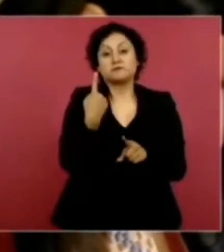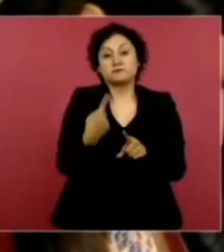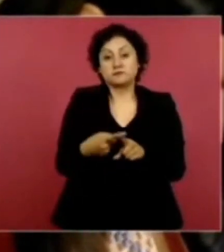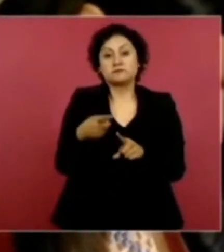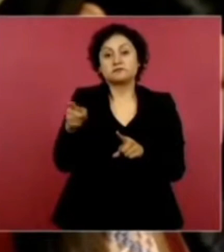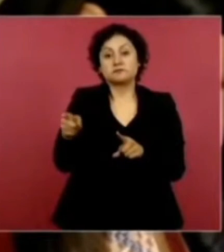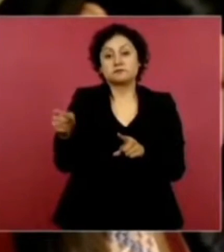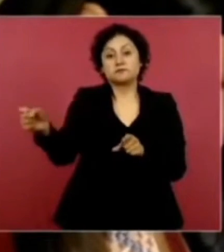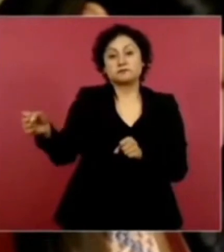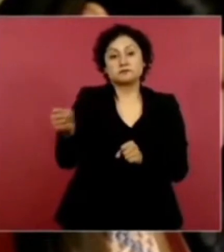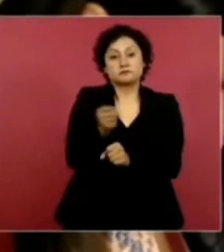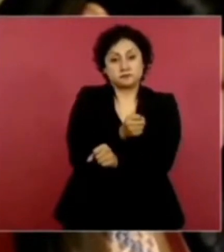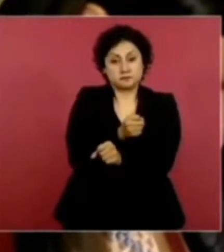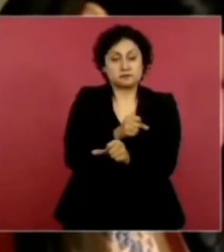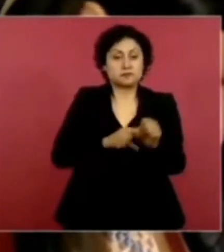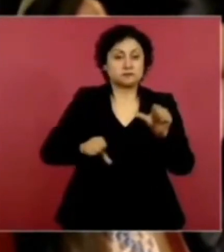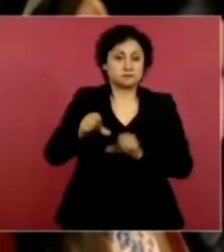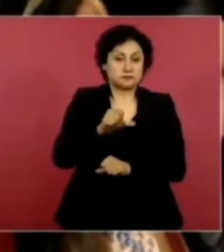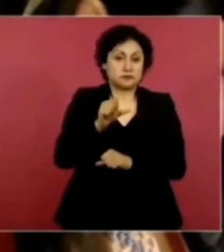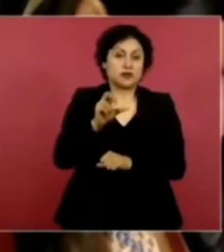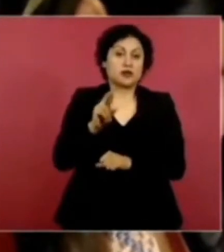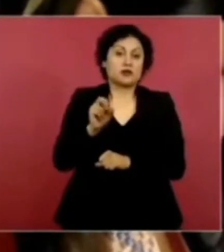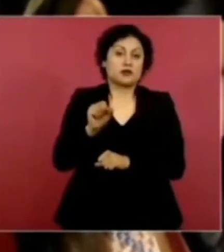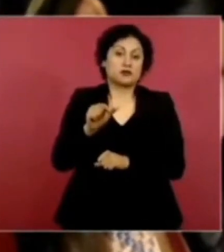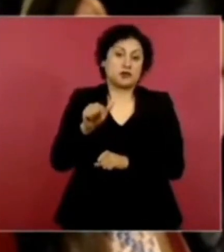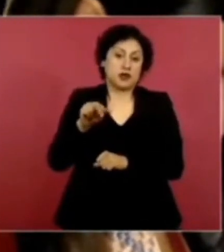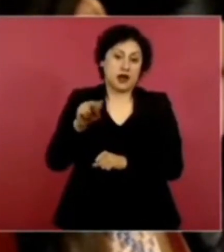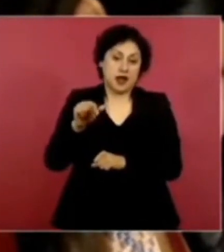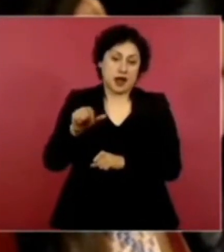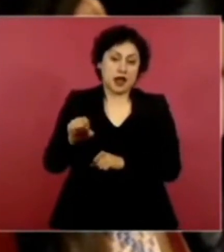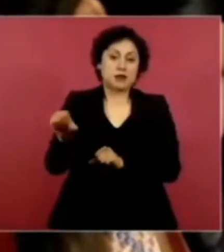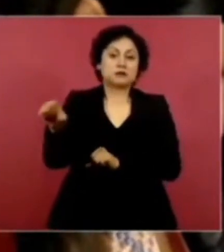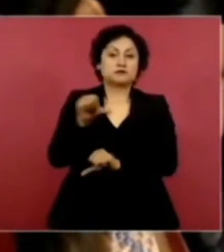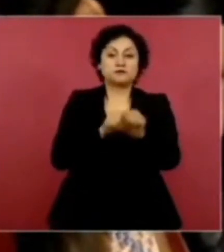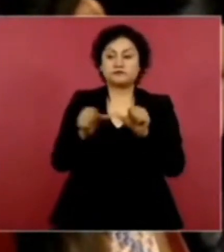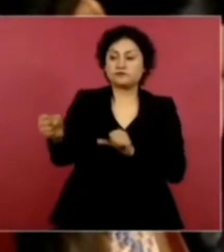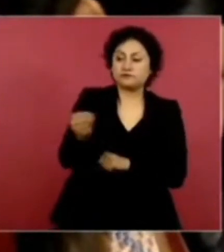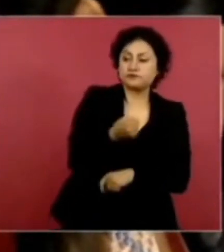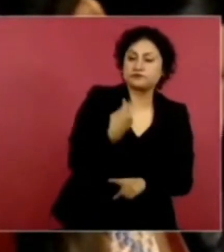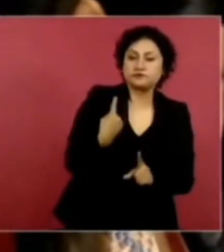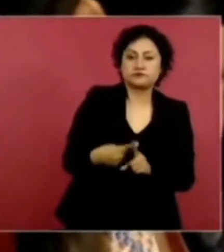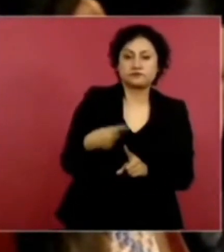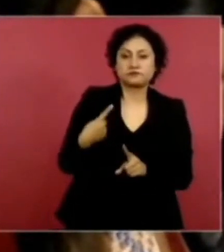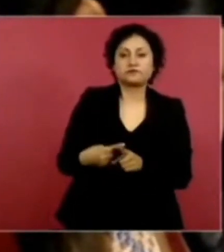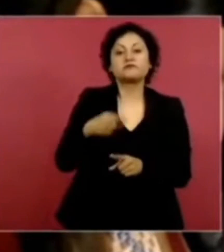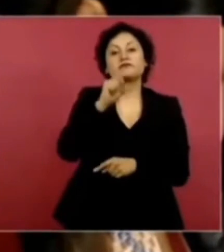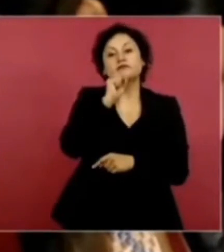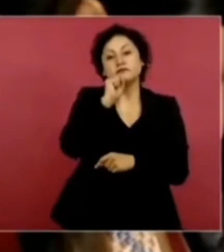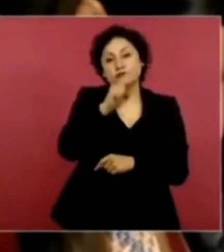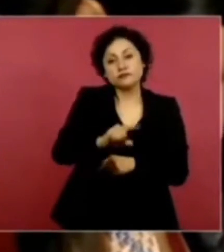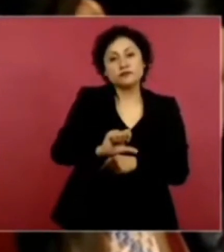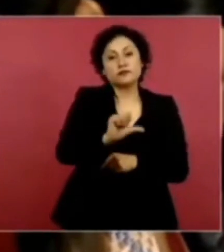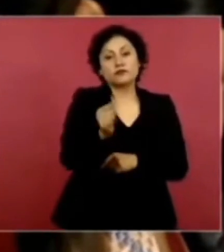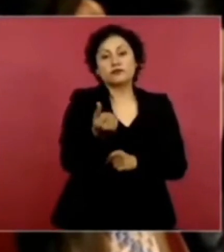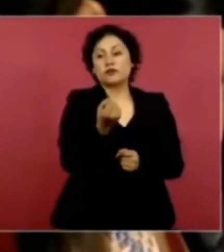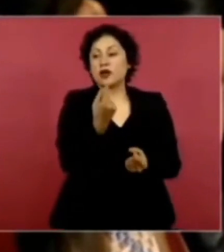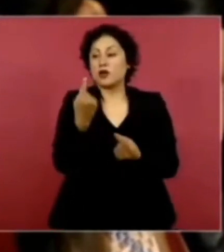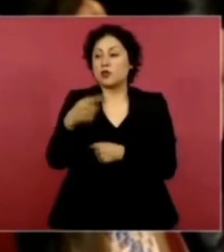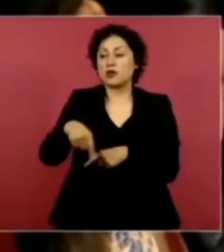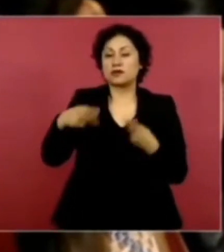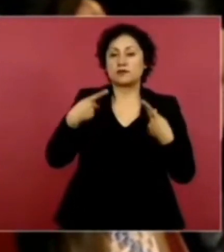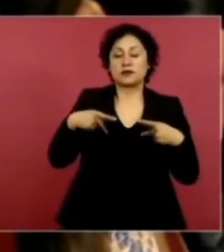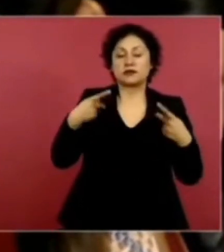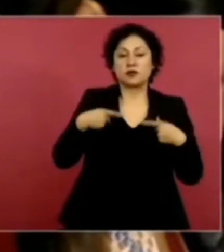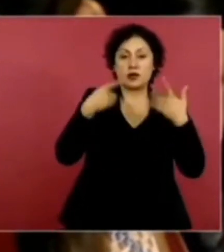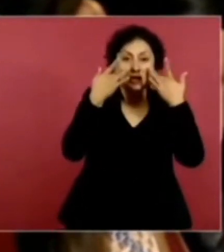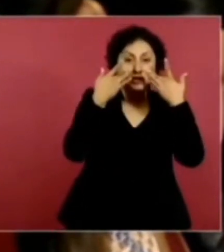quedar o el que va a quedar en lugar de Rocío Nález y también los funcionarios que van a buscar un cargo para el 2024.